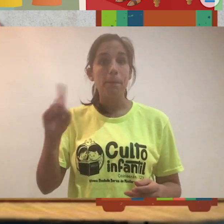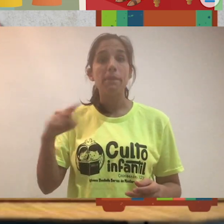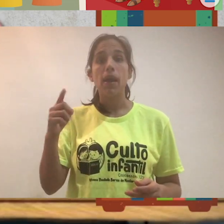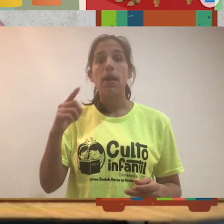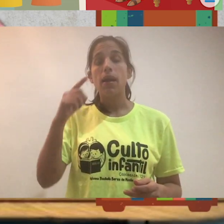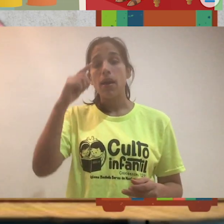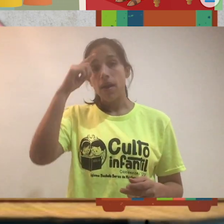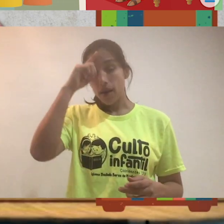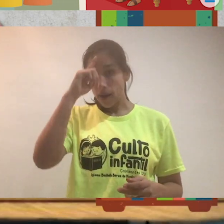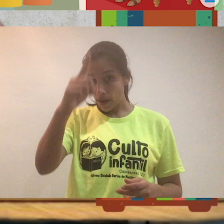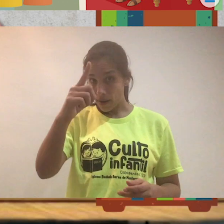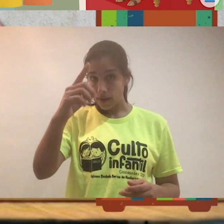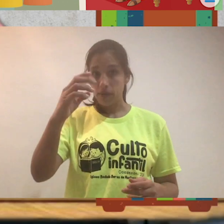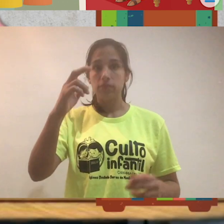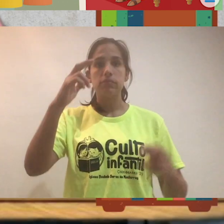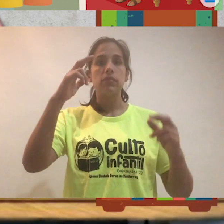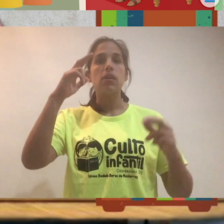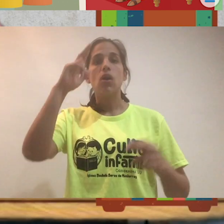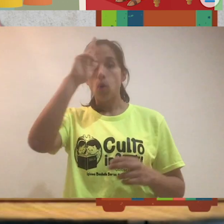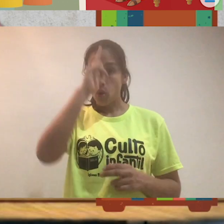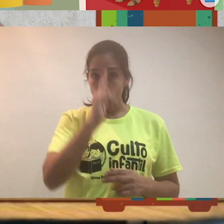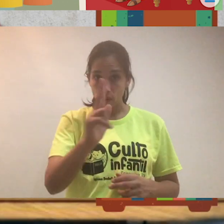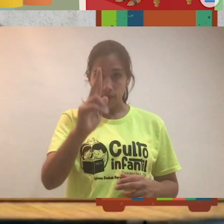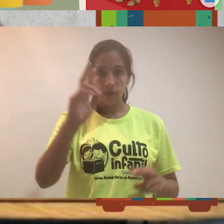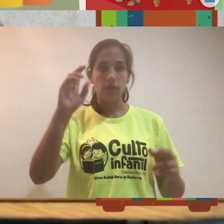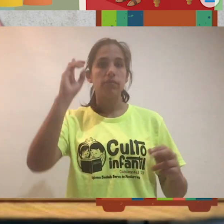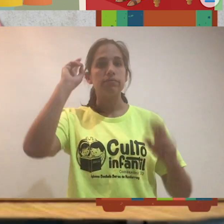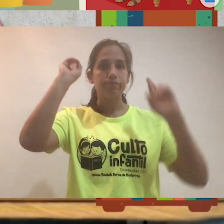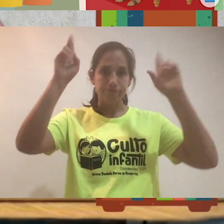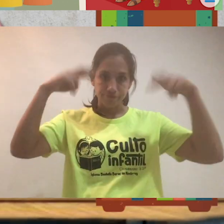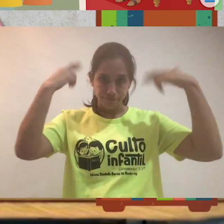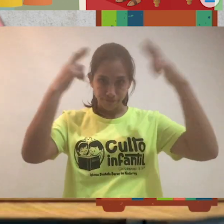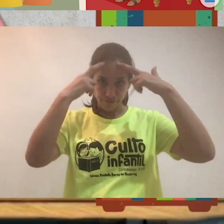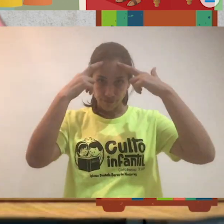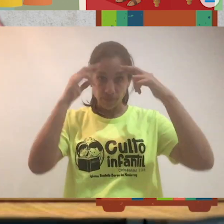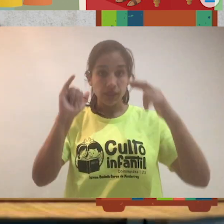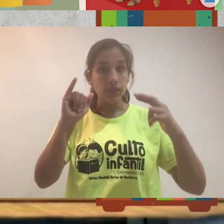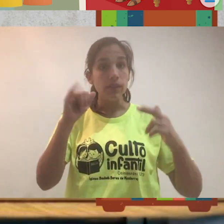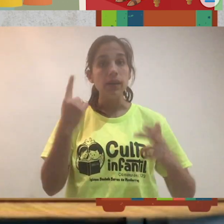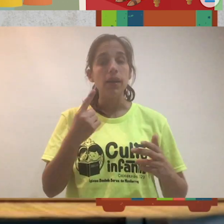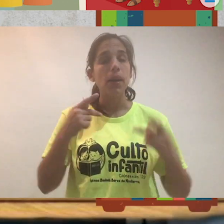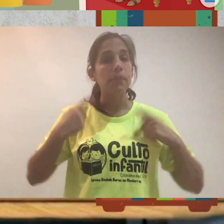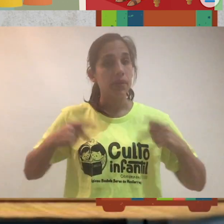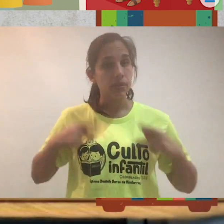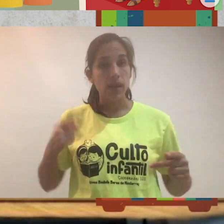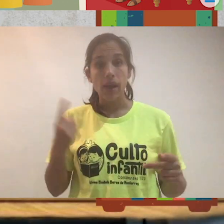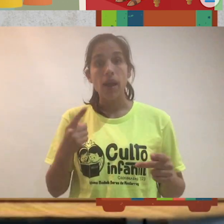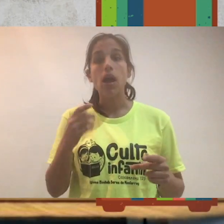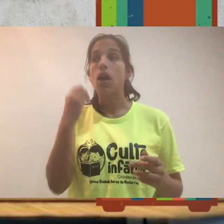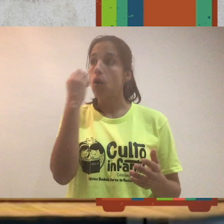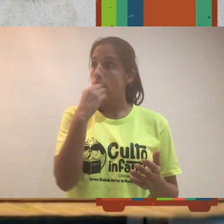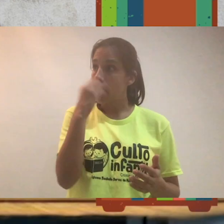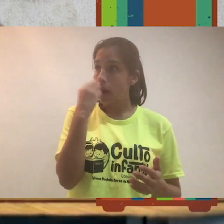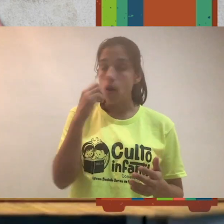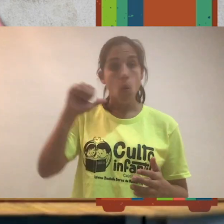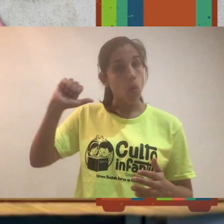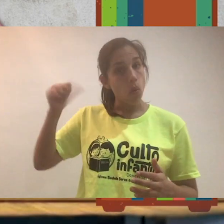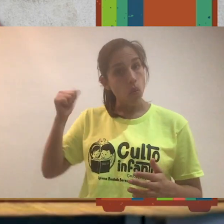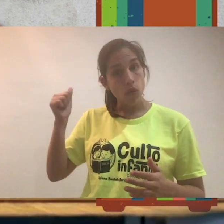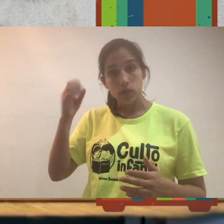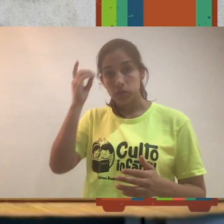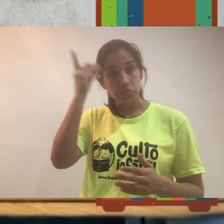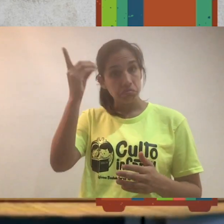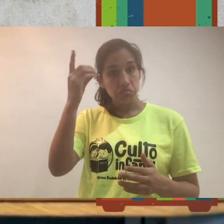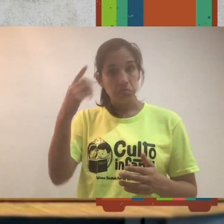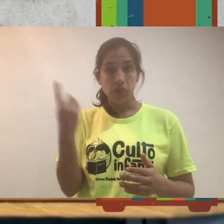para honrar solamente al rey. Y que la persona que orara a